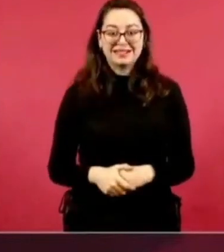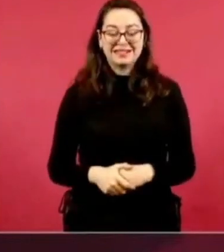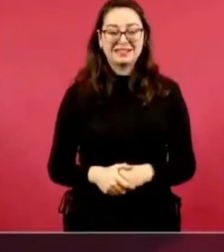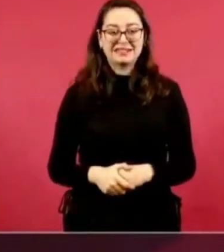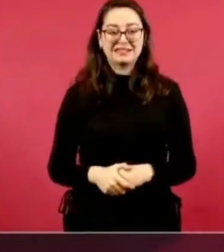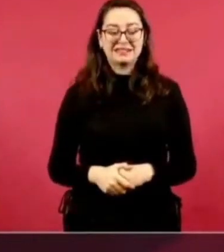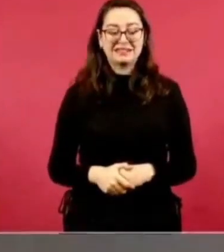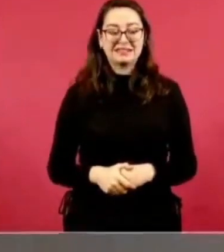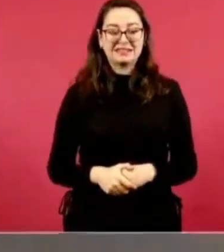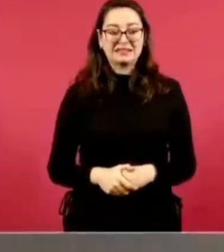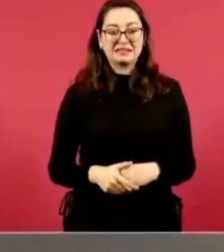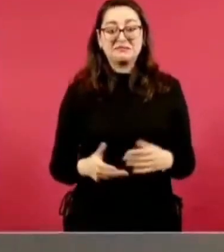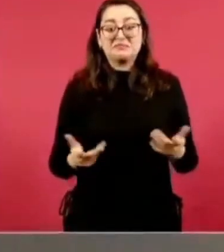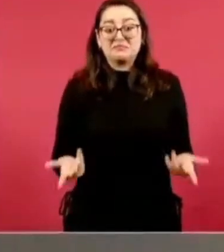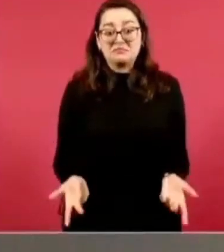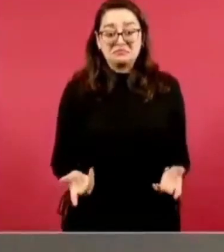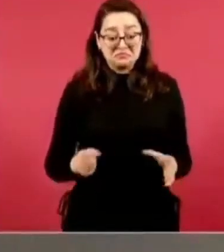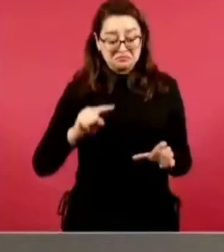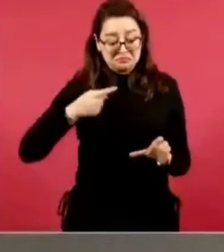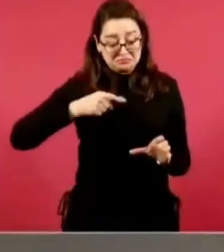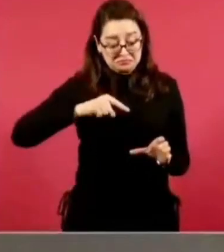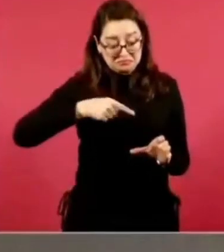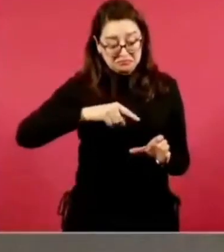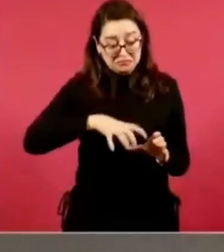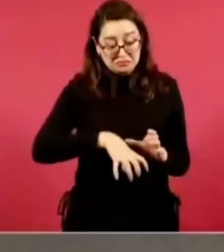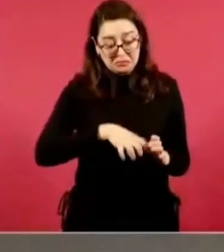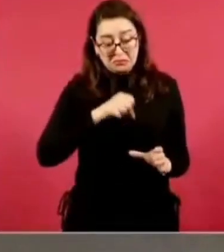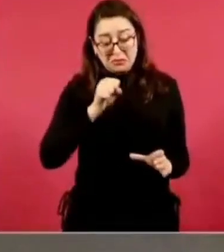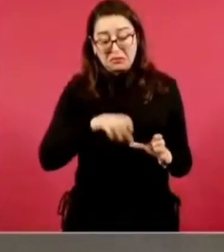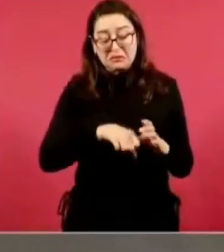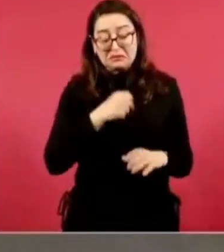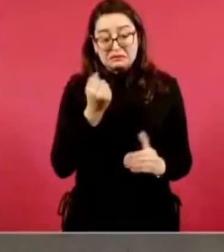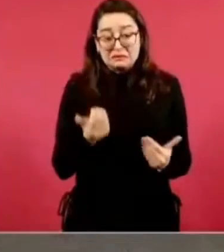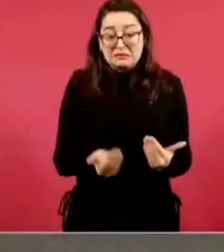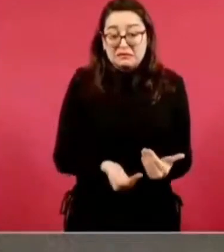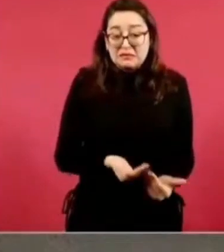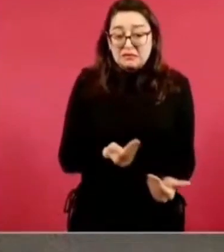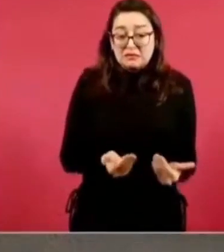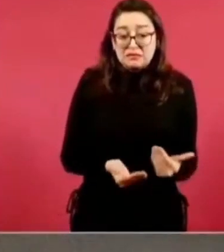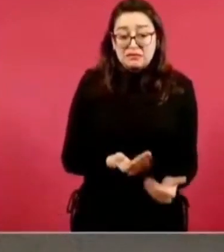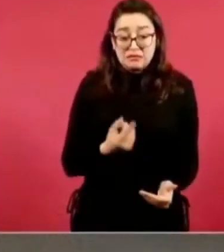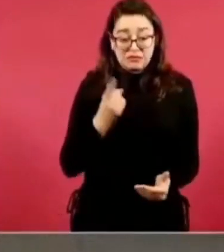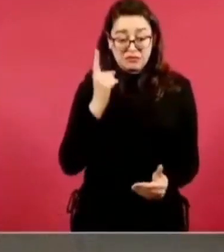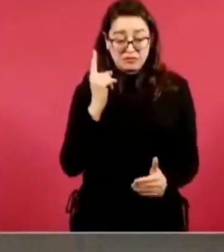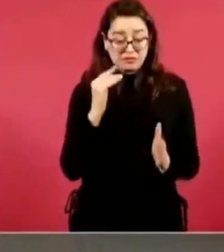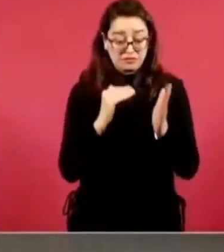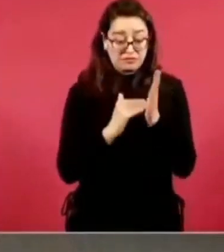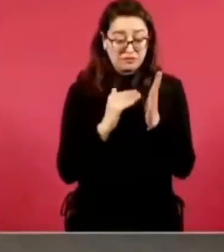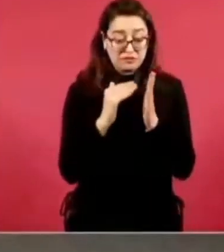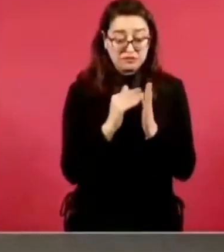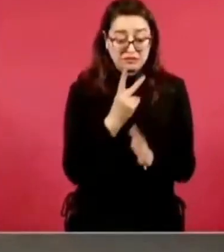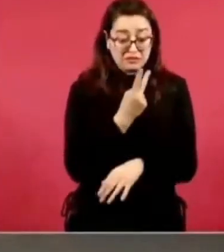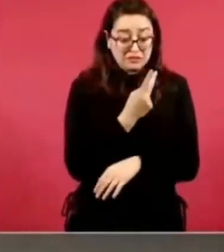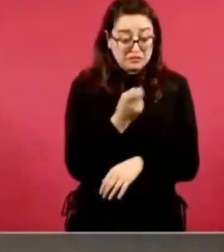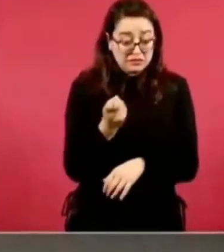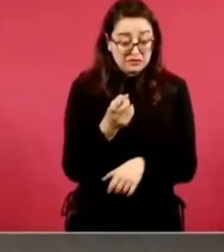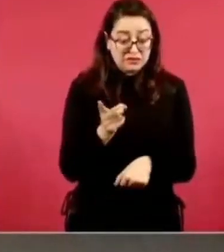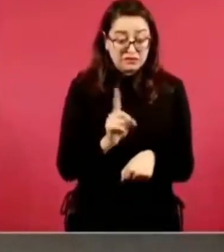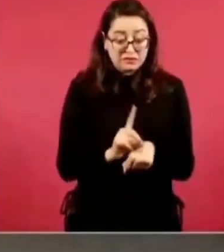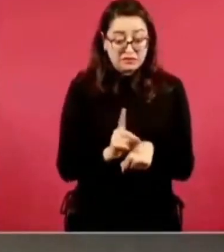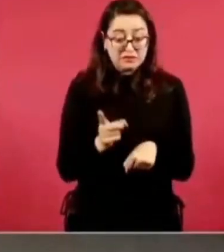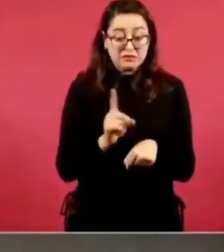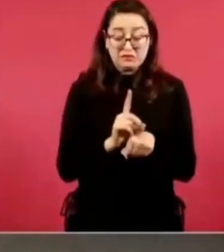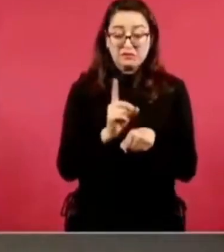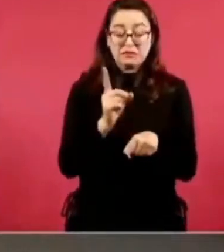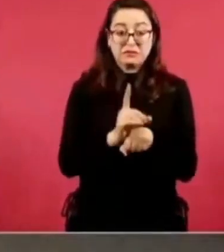doscientos barriles diarios, porque así era, así iba la